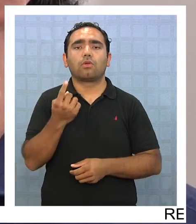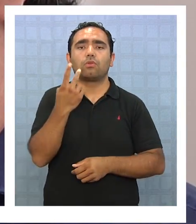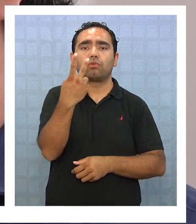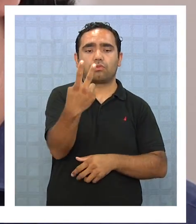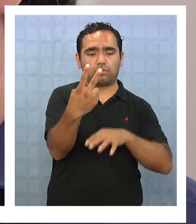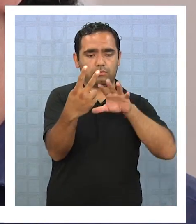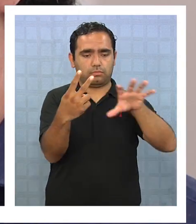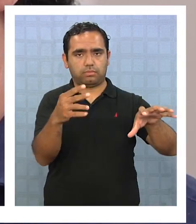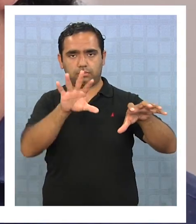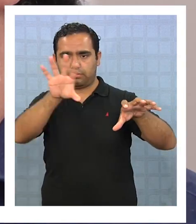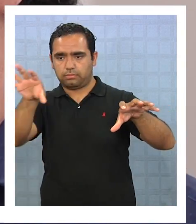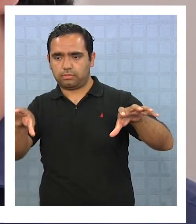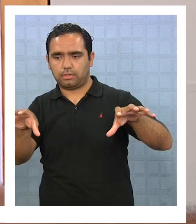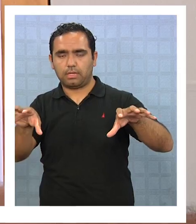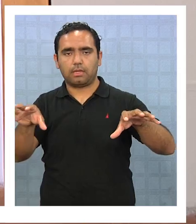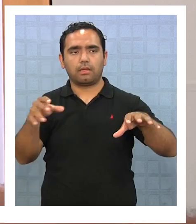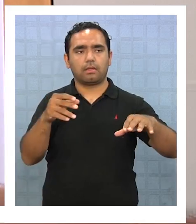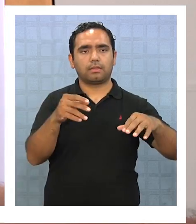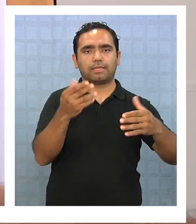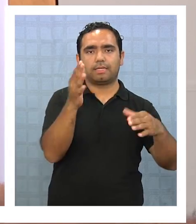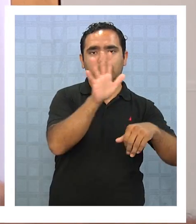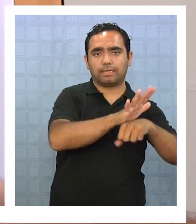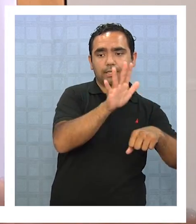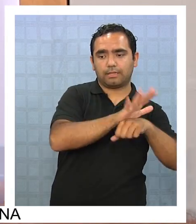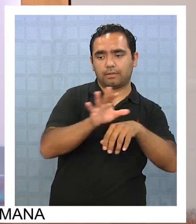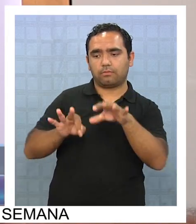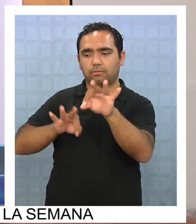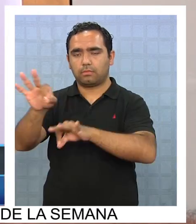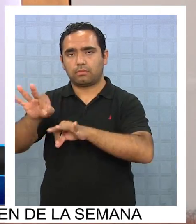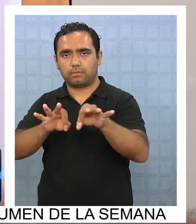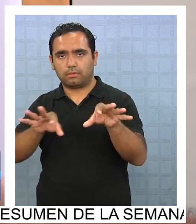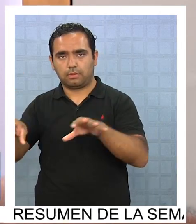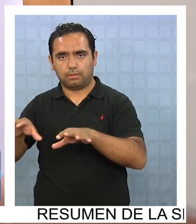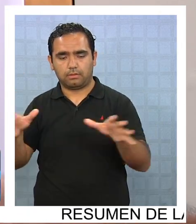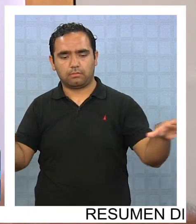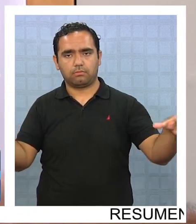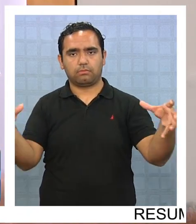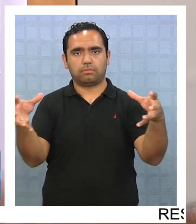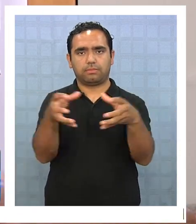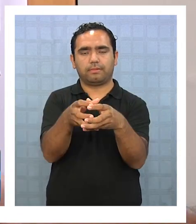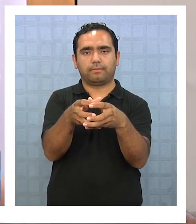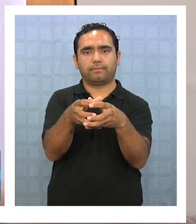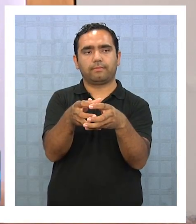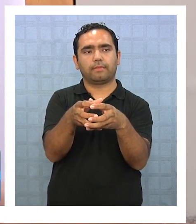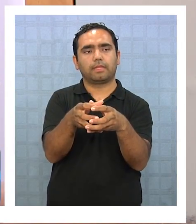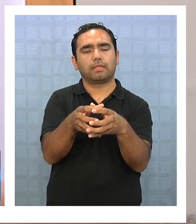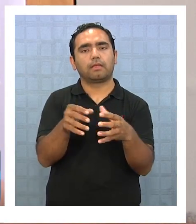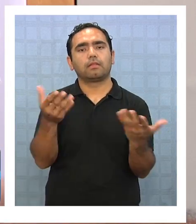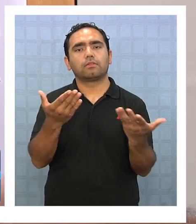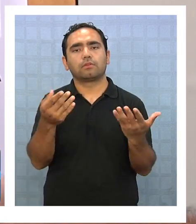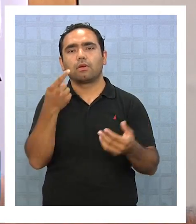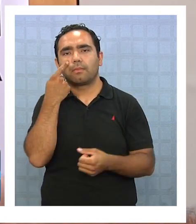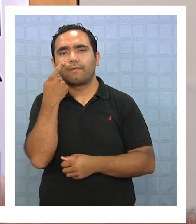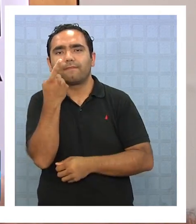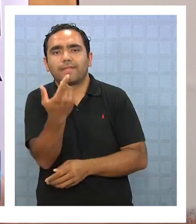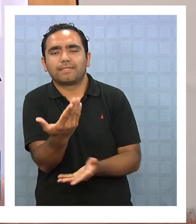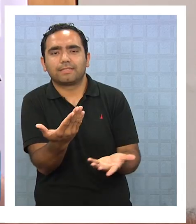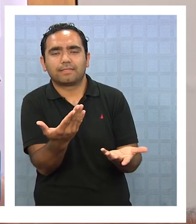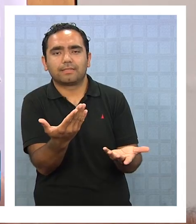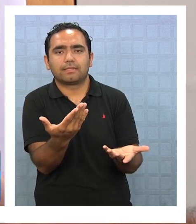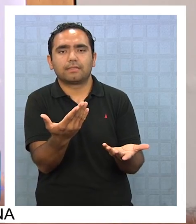disciplinas artísticas, que sería el cine por un lado y la arquitectura por otro. Lo que tratamos de hacer es de visibilizar